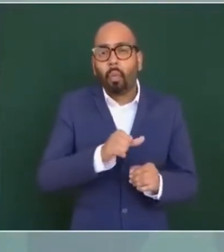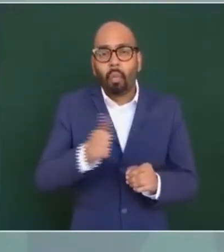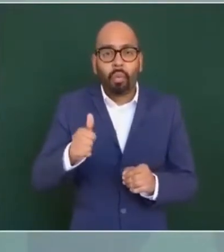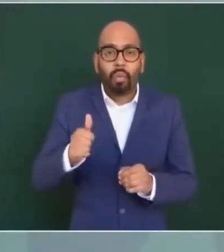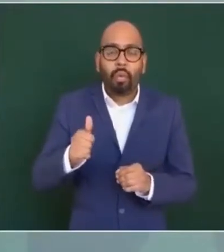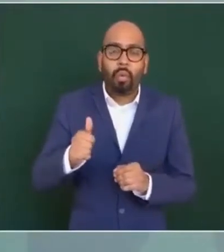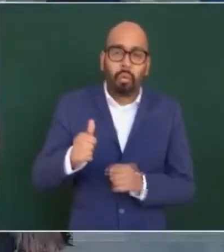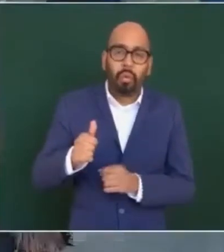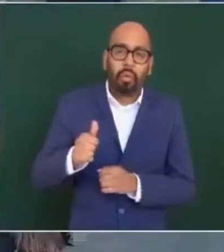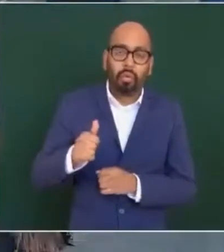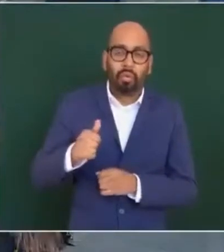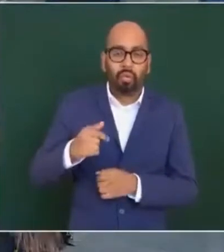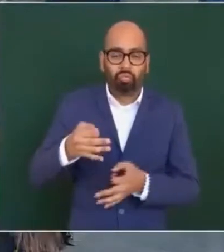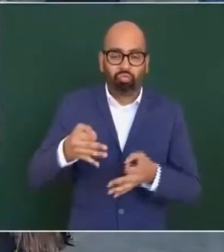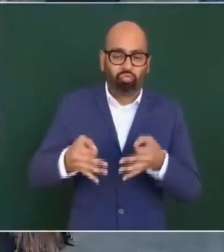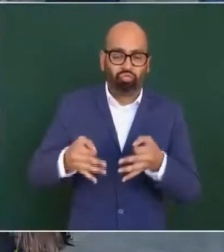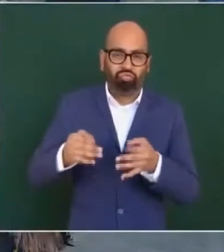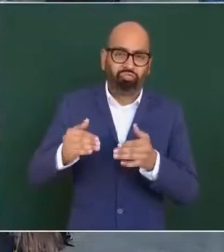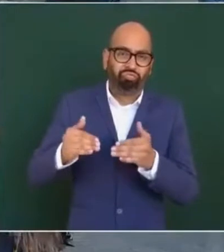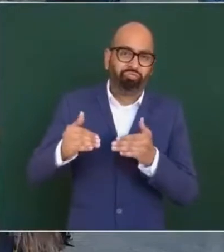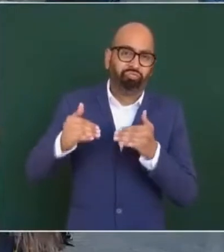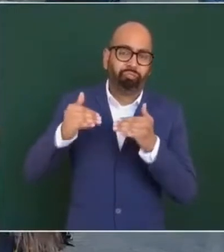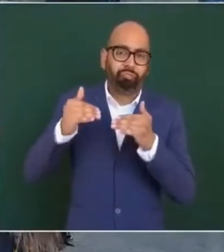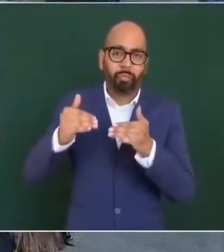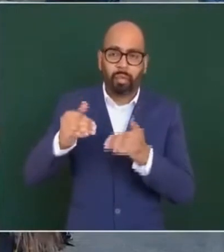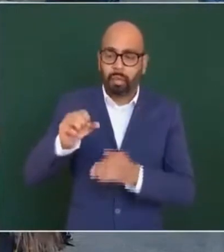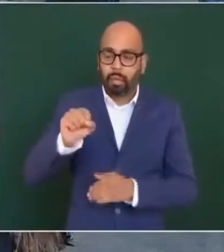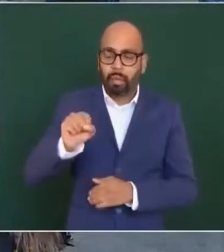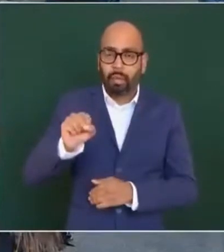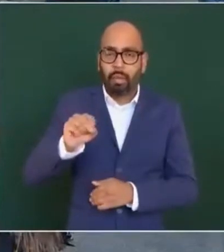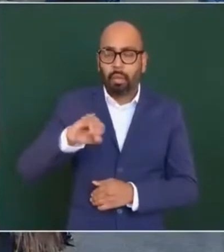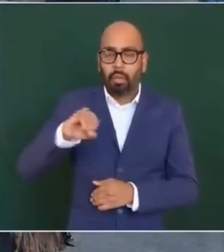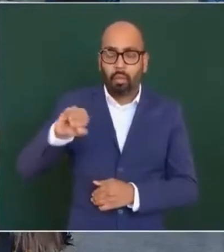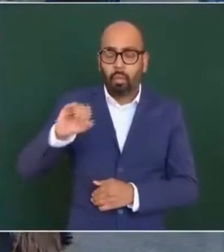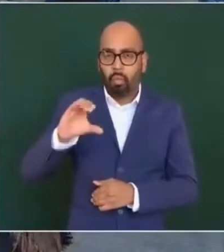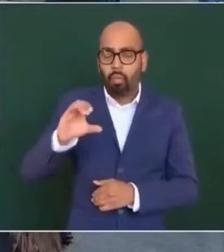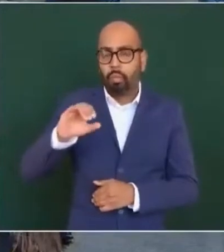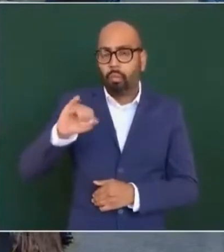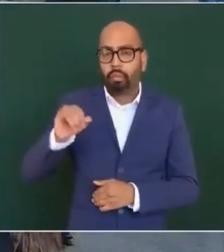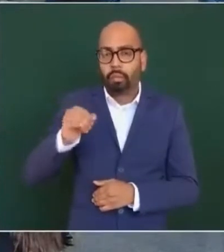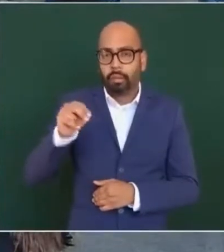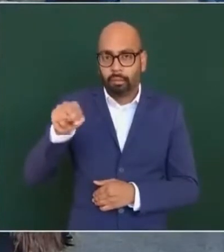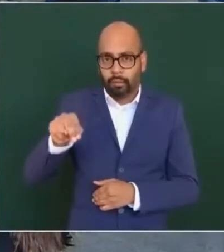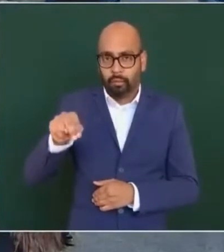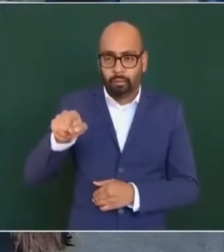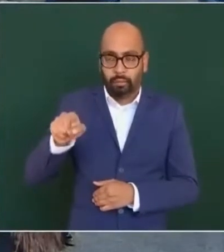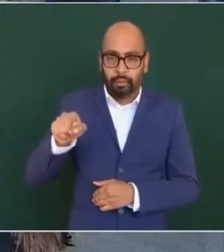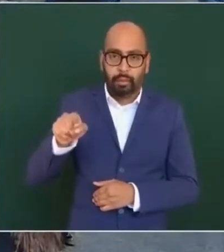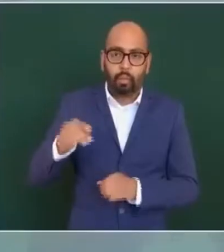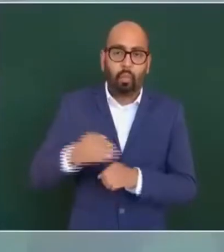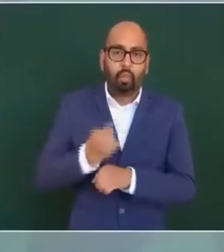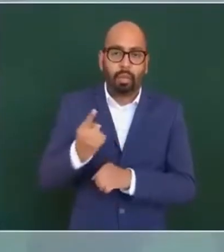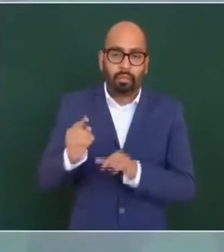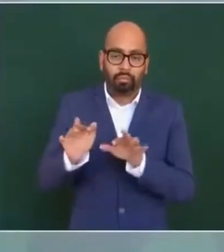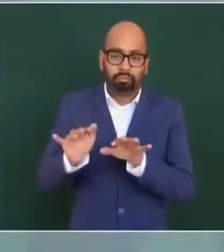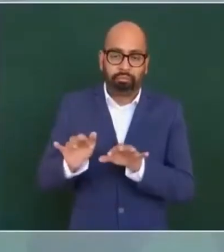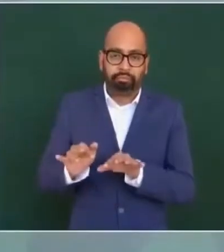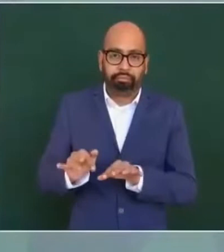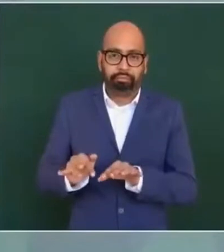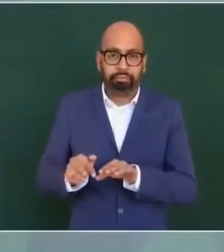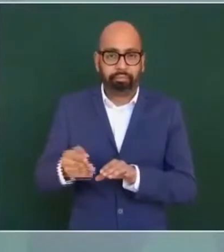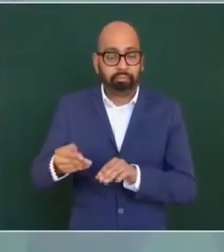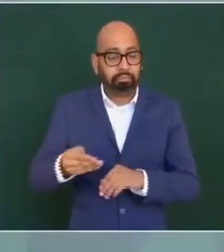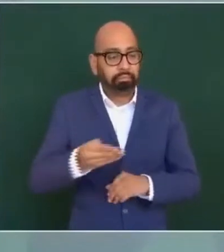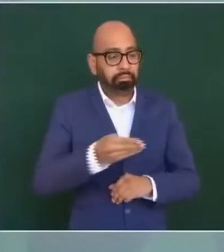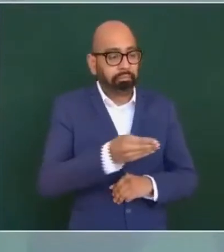ampararon y sí, en